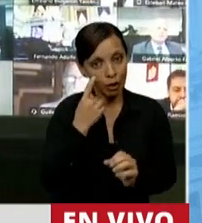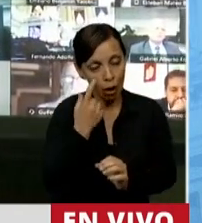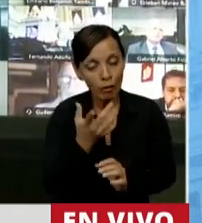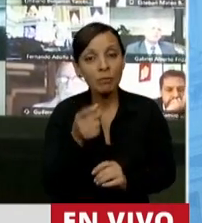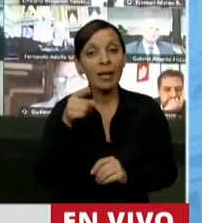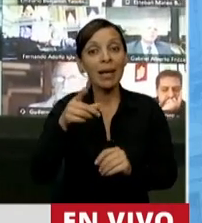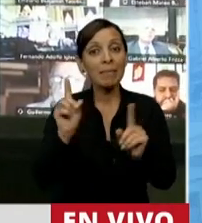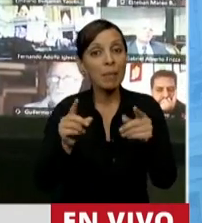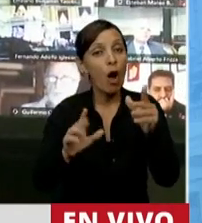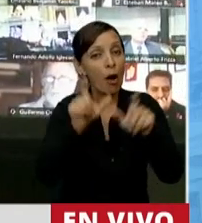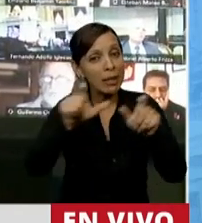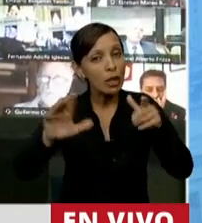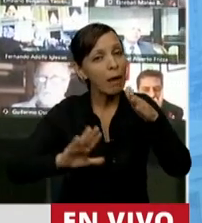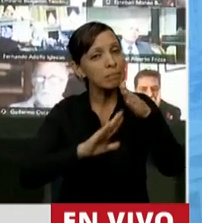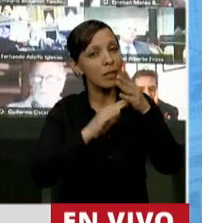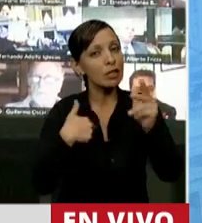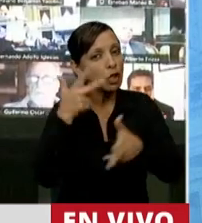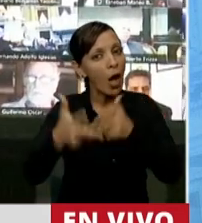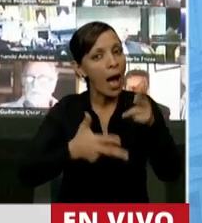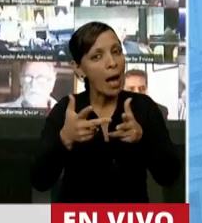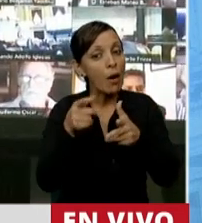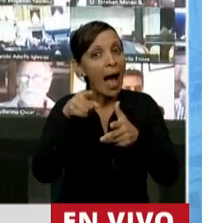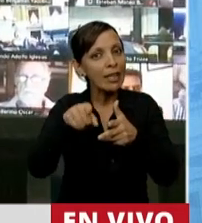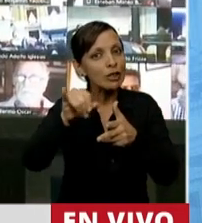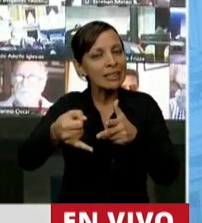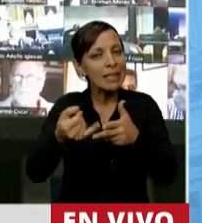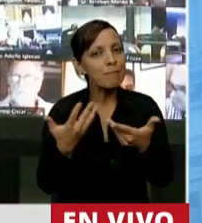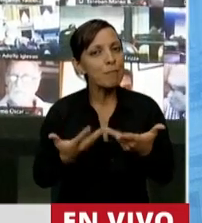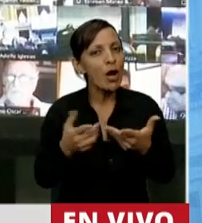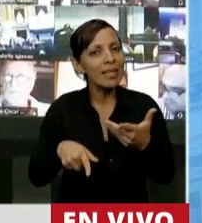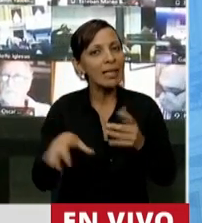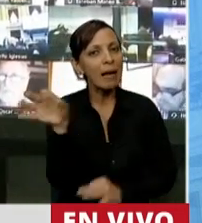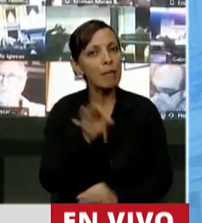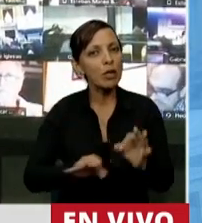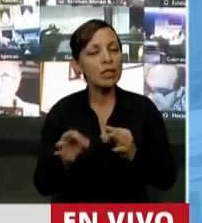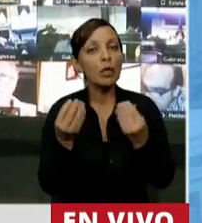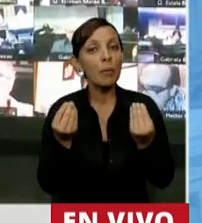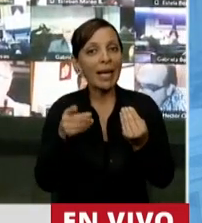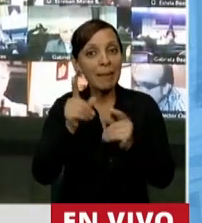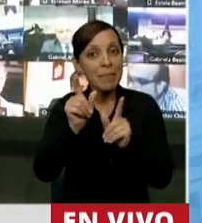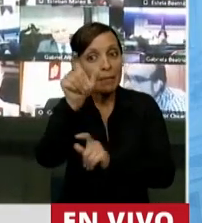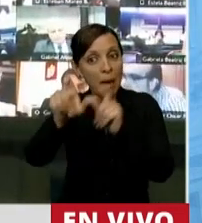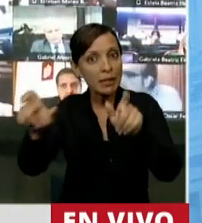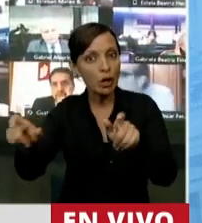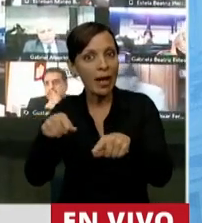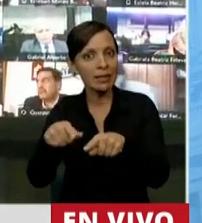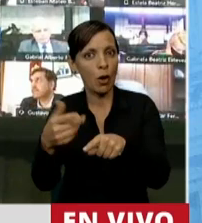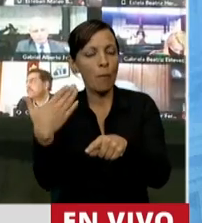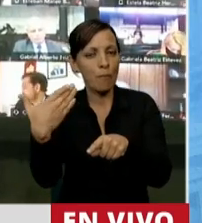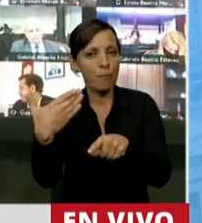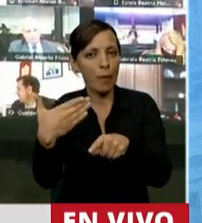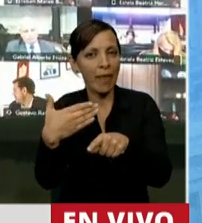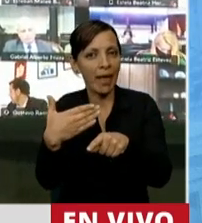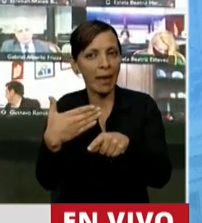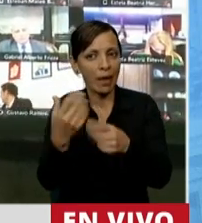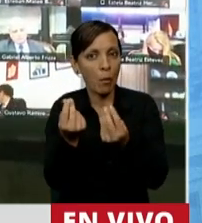esta dirigencia a la que yo me estoy refiriendo es a la que le incomoda el proyecto porque es la que tiene la posibilidad de poder